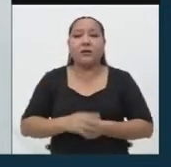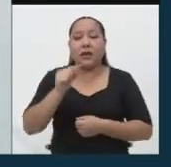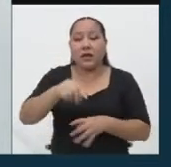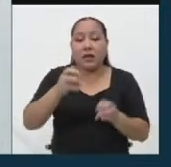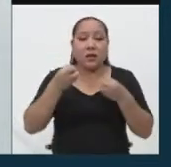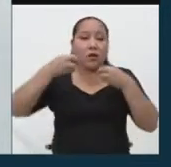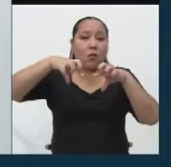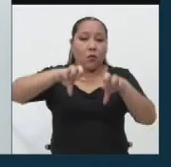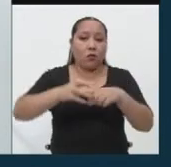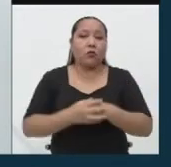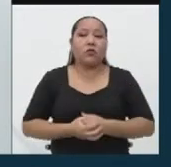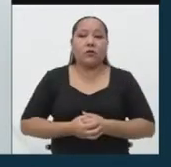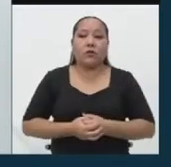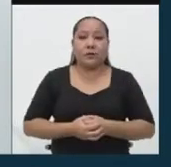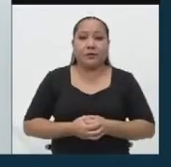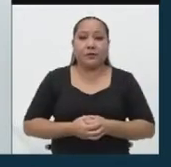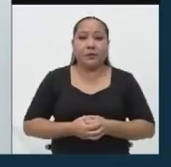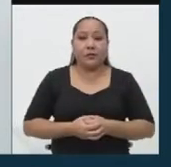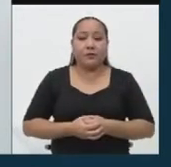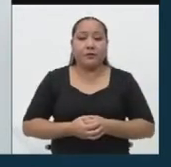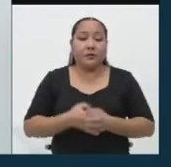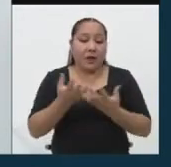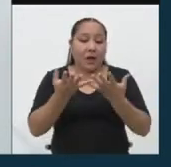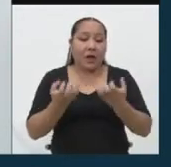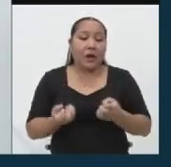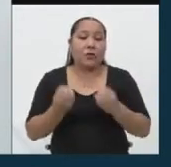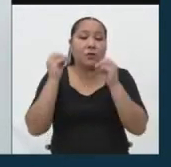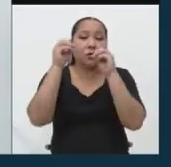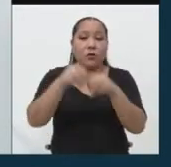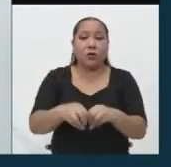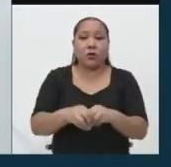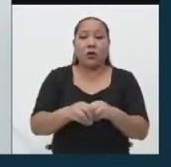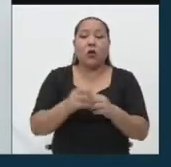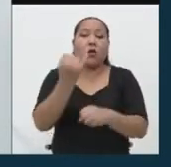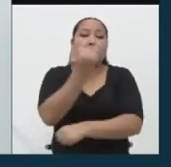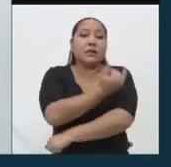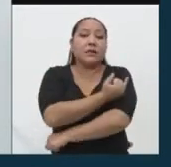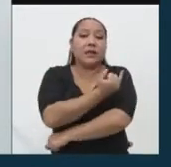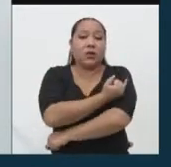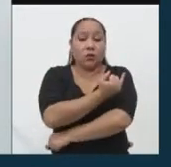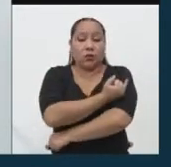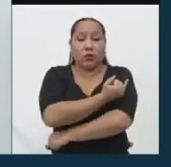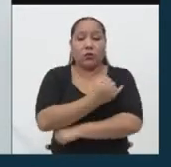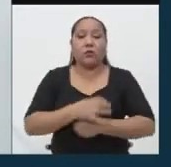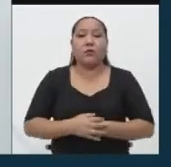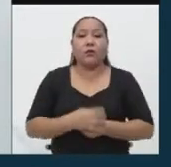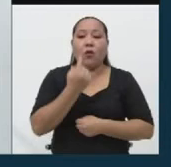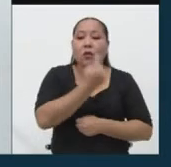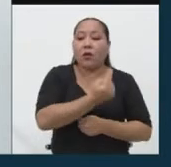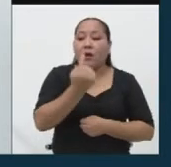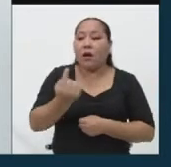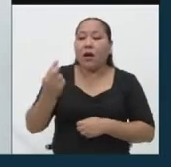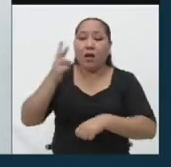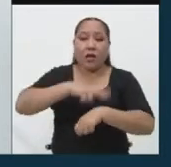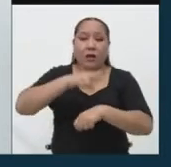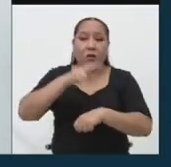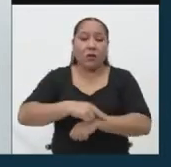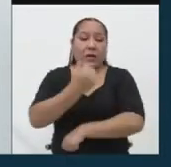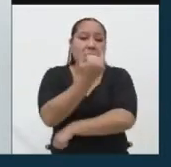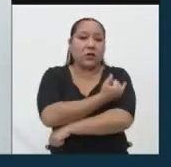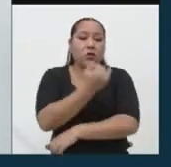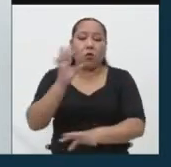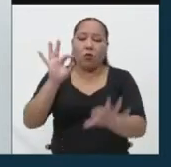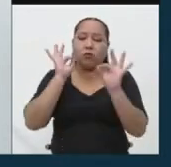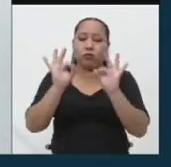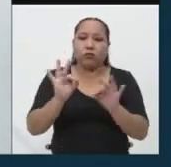oportunidad estamos queriendo implementar un instituto por cada región, un instituto de excelencia